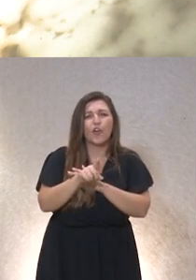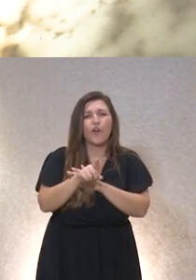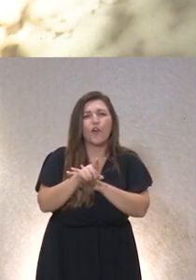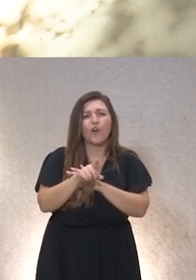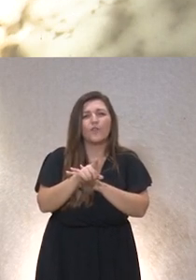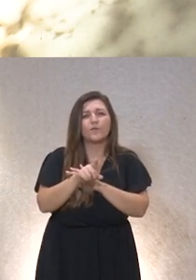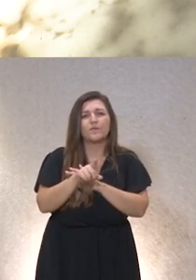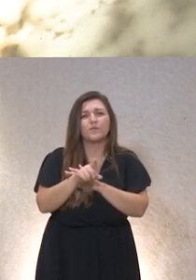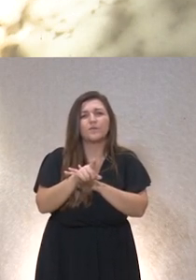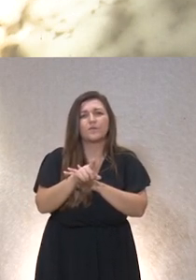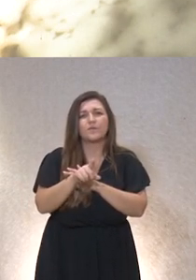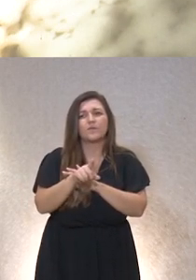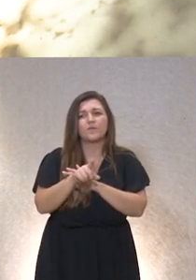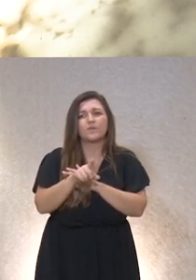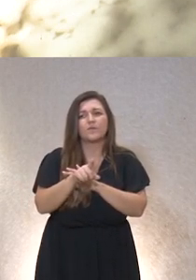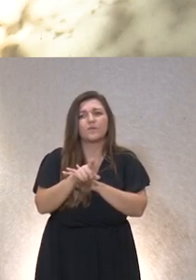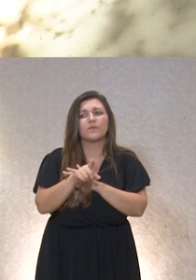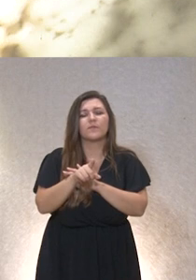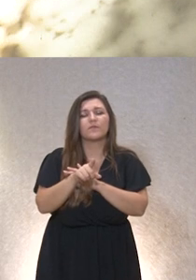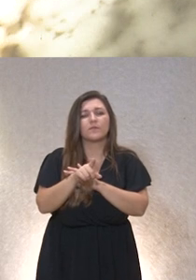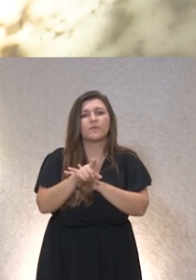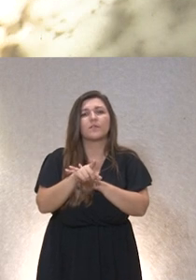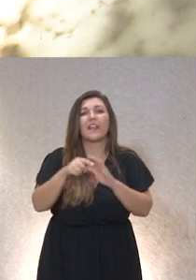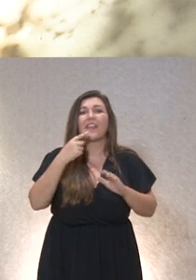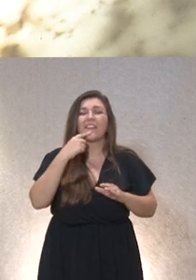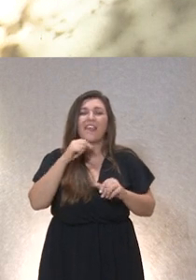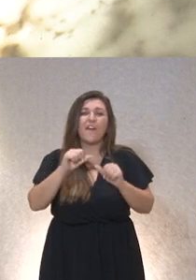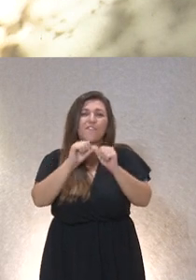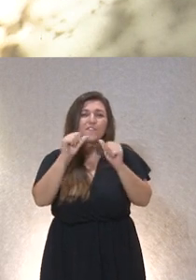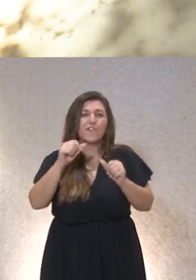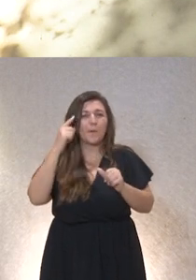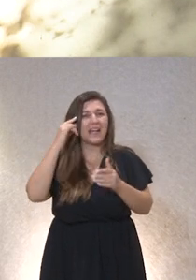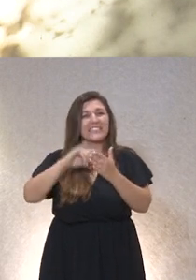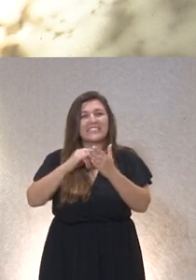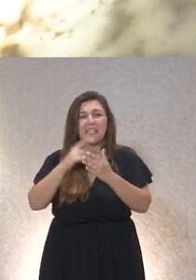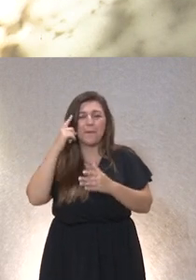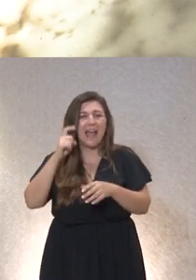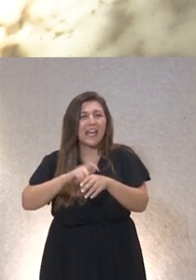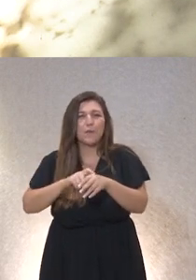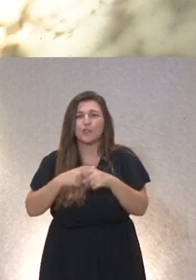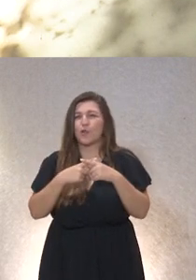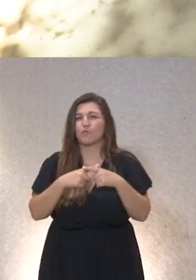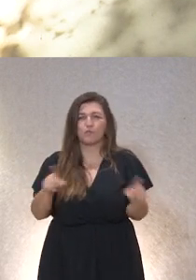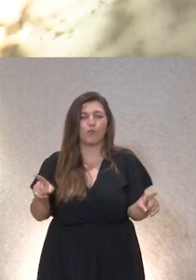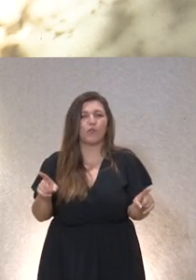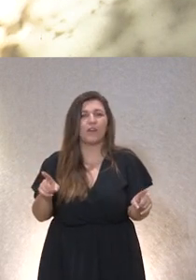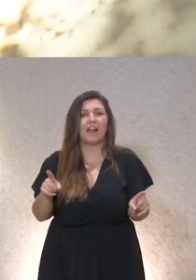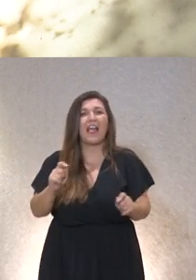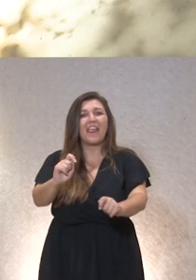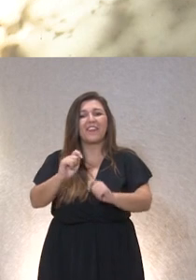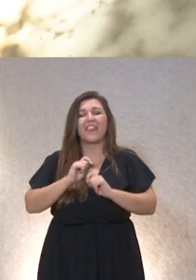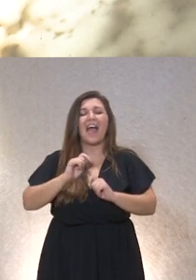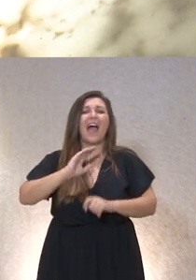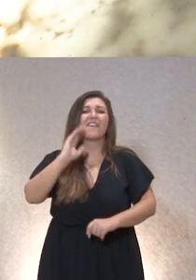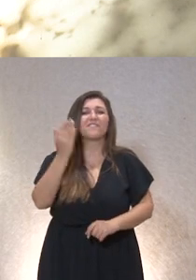y un funcionamiento del sistema nervioso diferente esto les afecta directamente a la interacción y a la comunicación